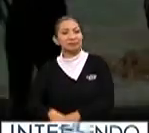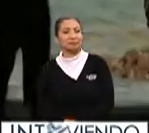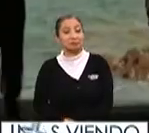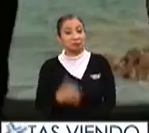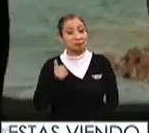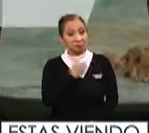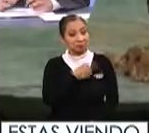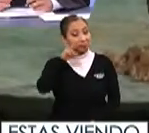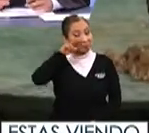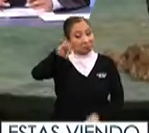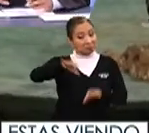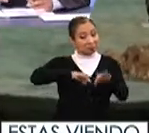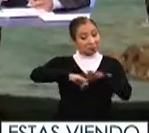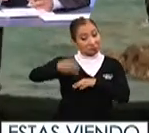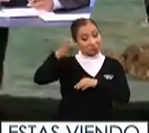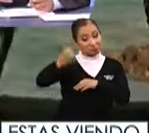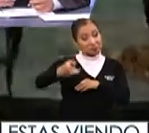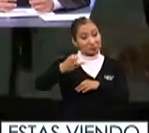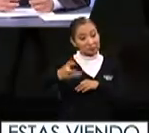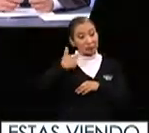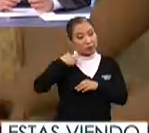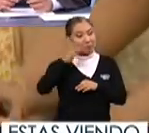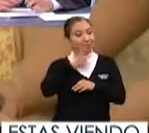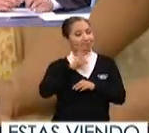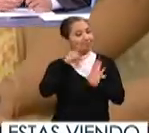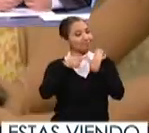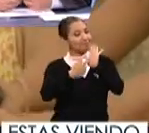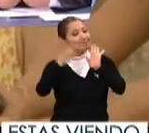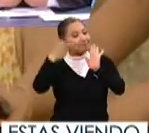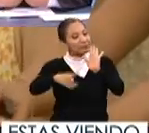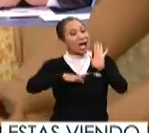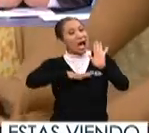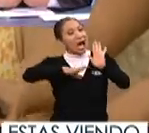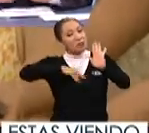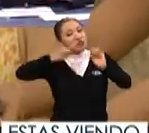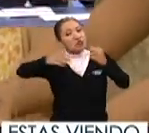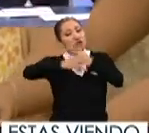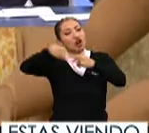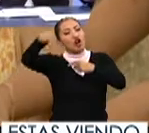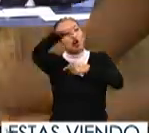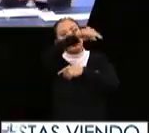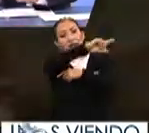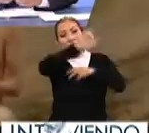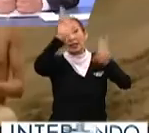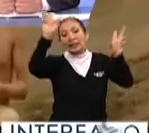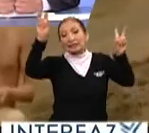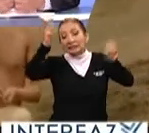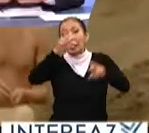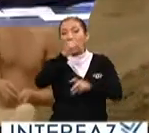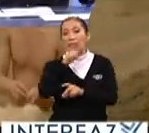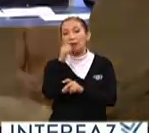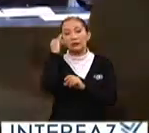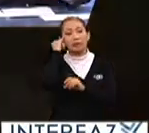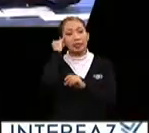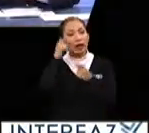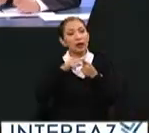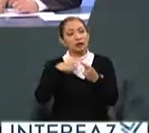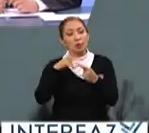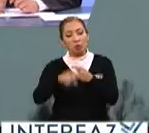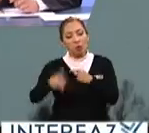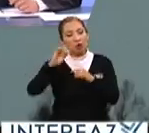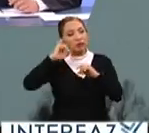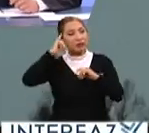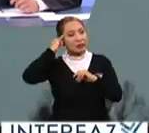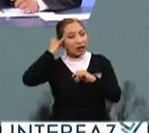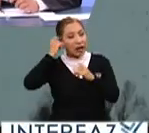gusto ver este tipo de trabajos porque se evidencia que se están haciendo muchas cosas alrededor de las lenguas indígenas, alrededor de los pueblos